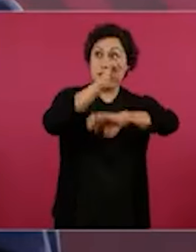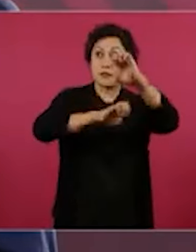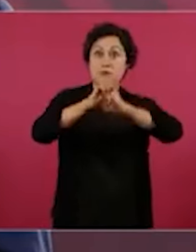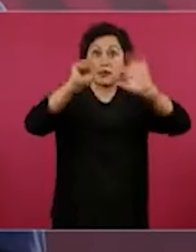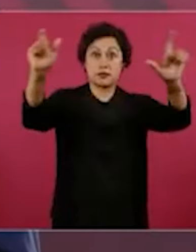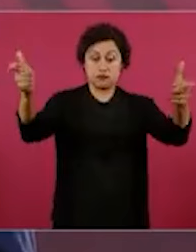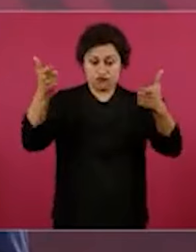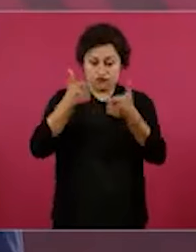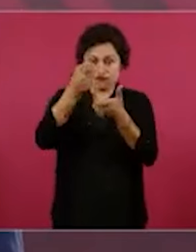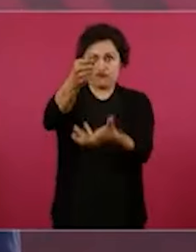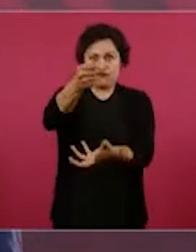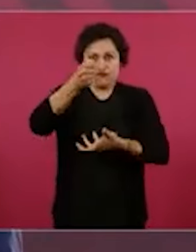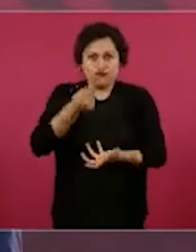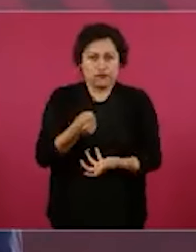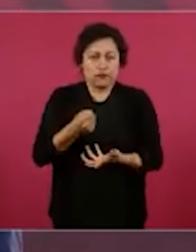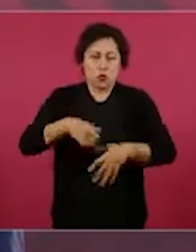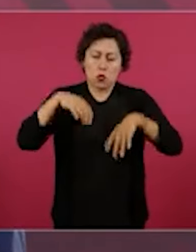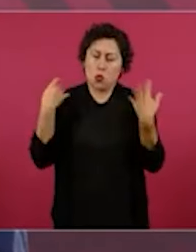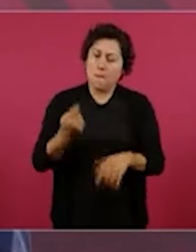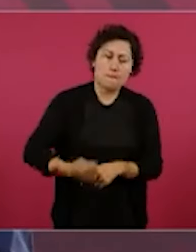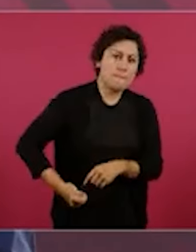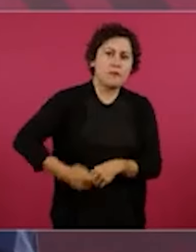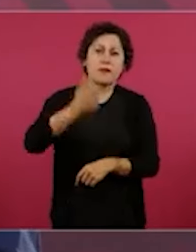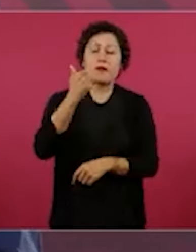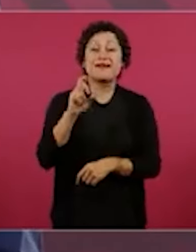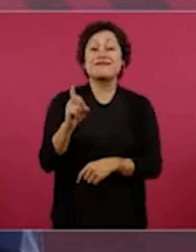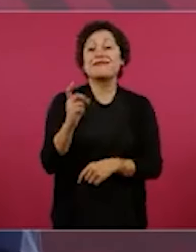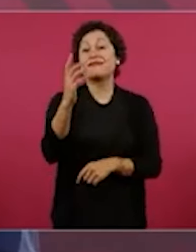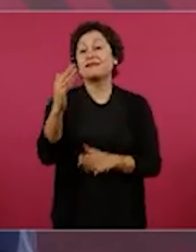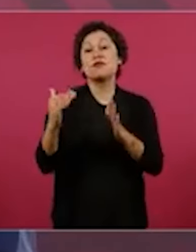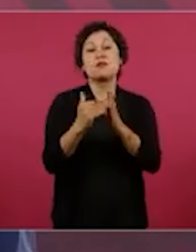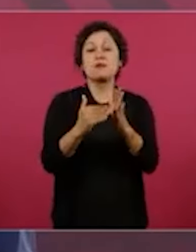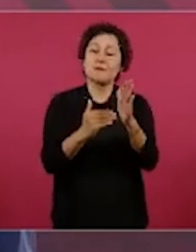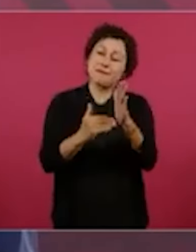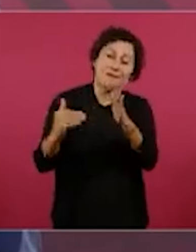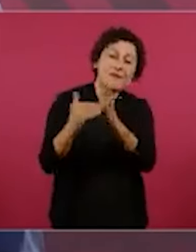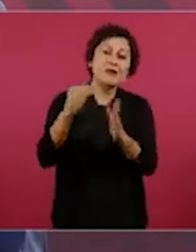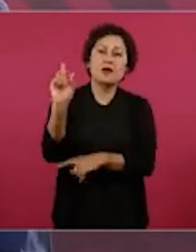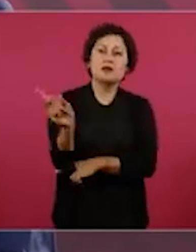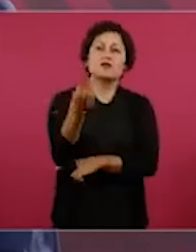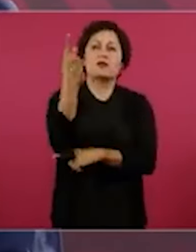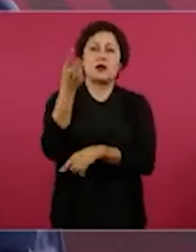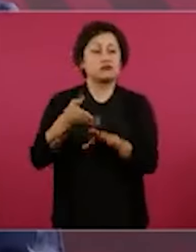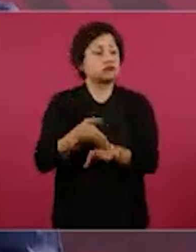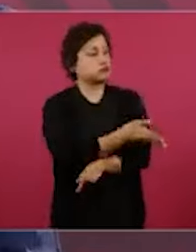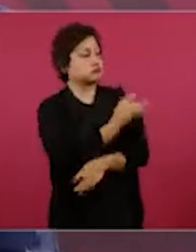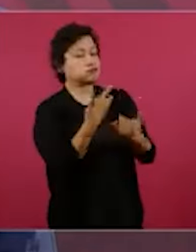35 mil millones de dólares, récord en toda la historia de México,